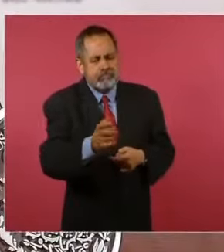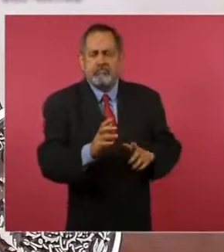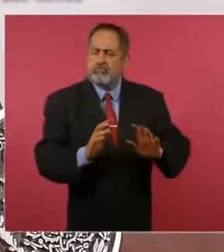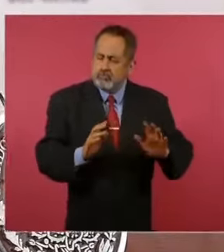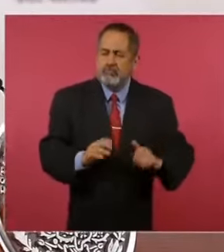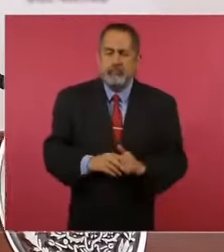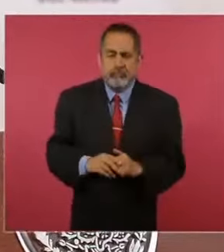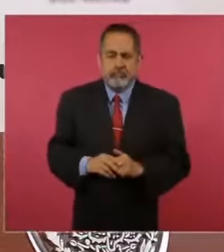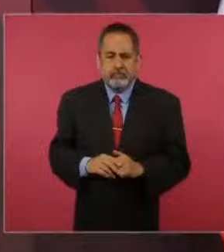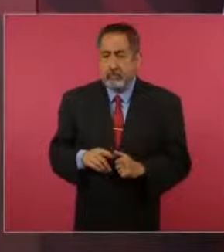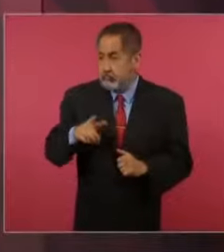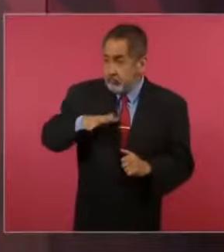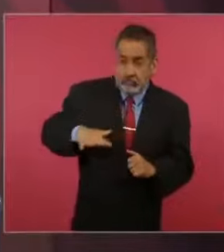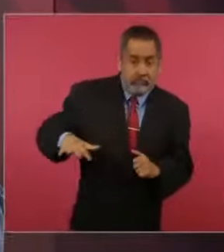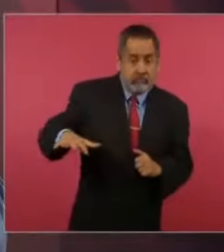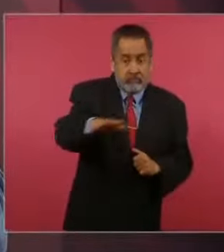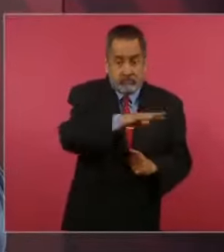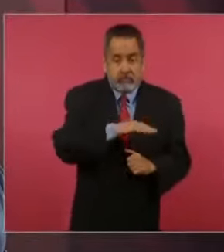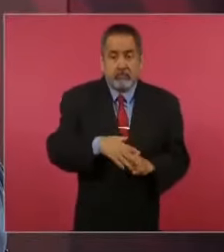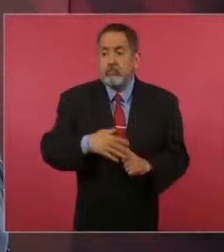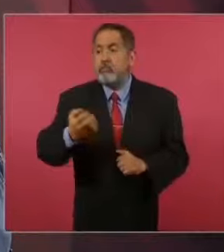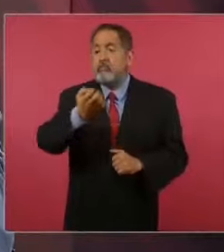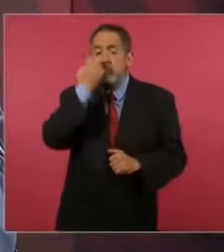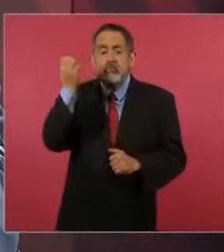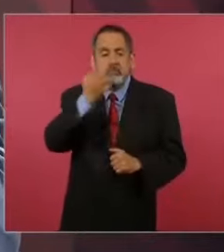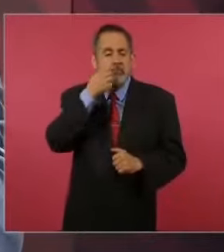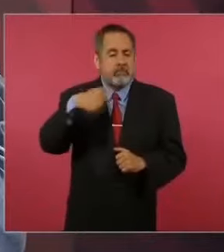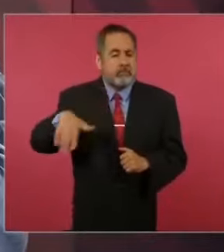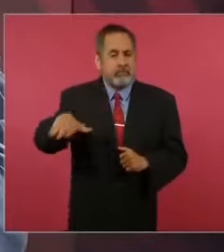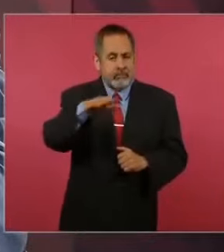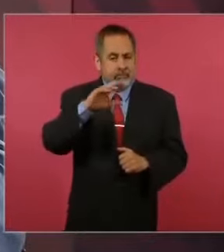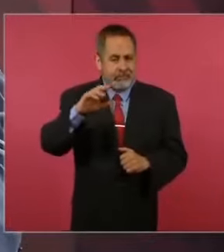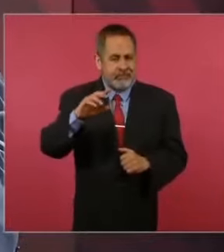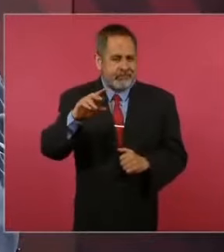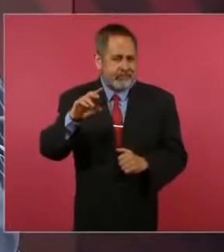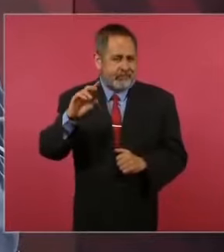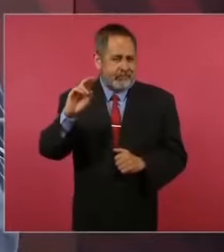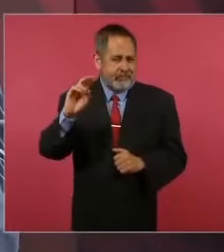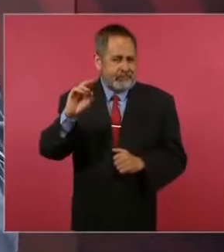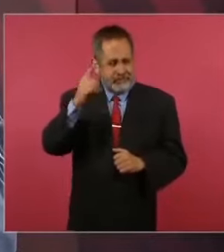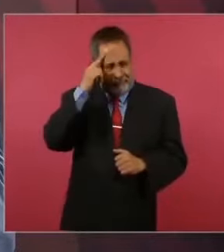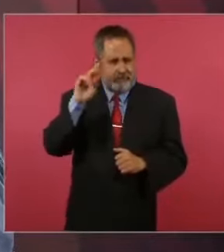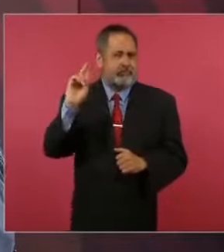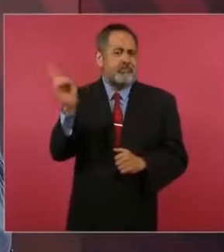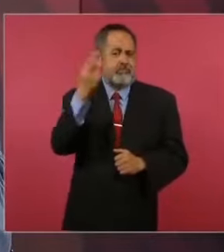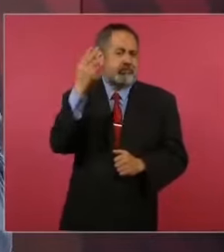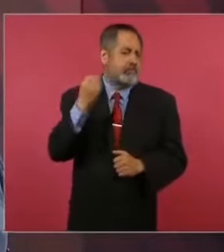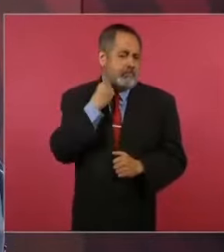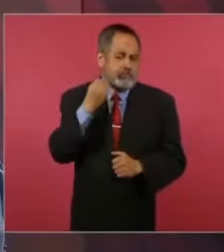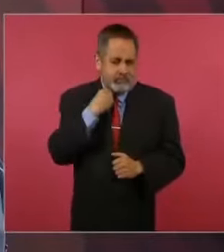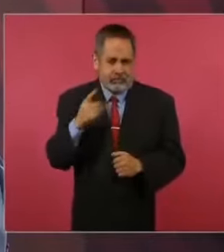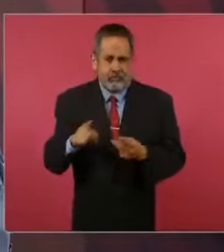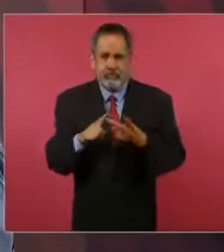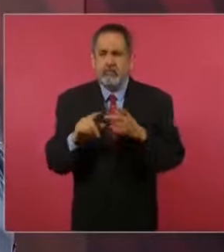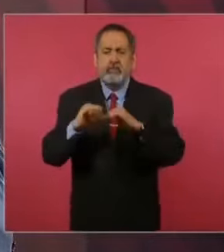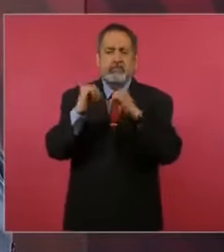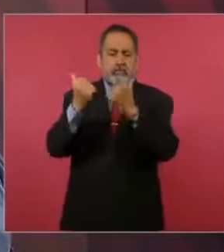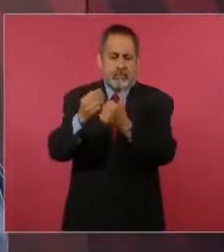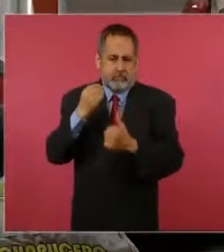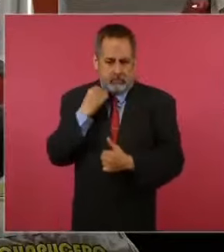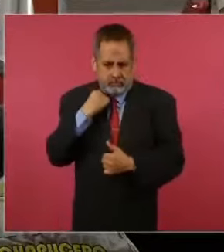participan las escuelas de derecho, las asociaciones de